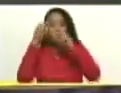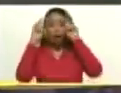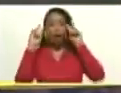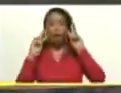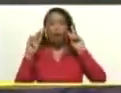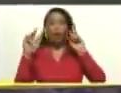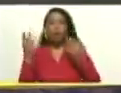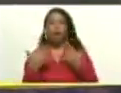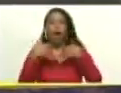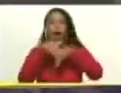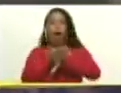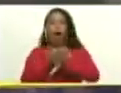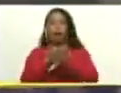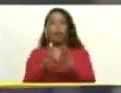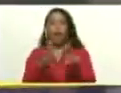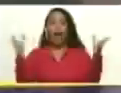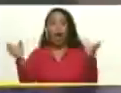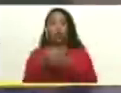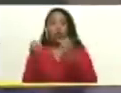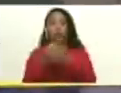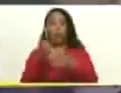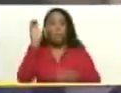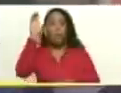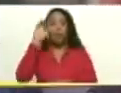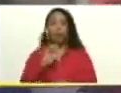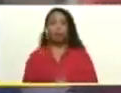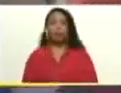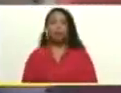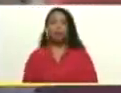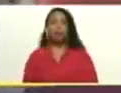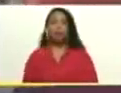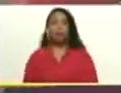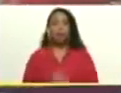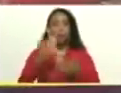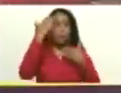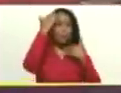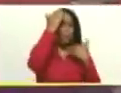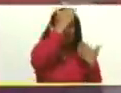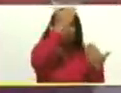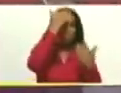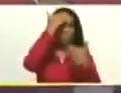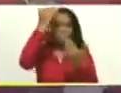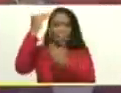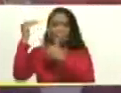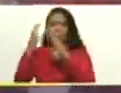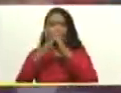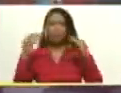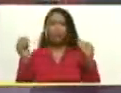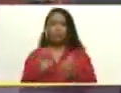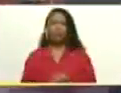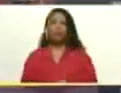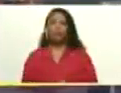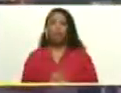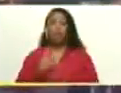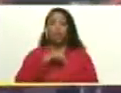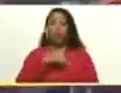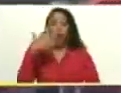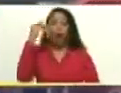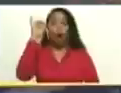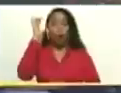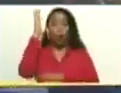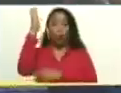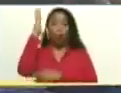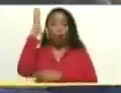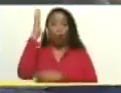incorporado al gran polo patriótico. Bueno, mis saludos a todos. Hemos tenido una jornada